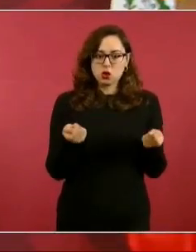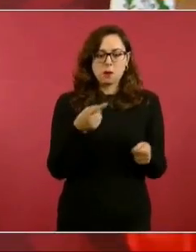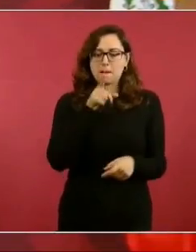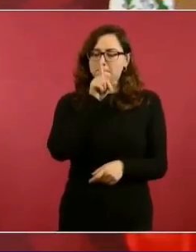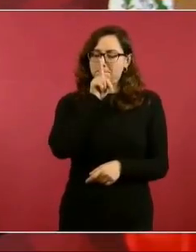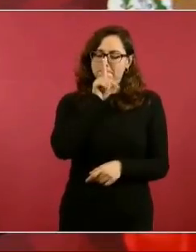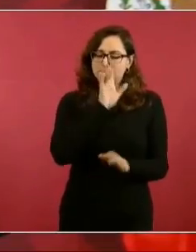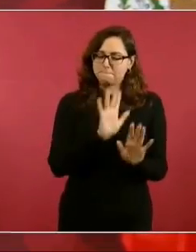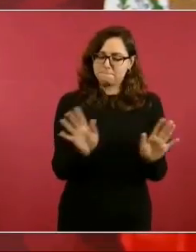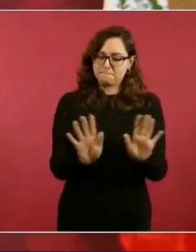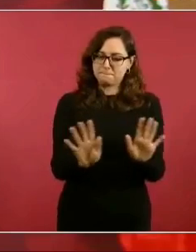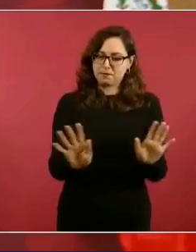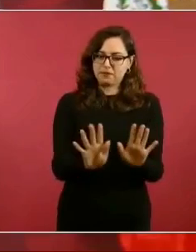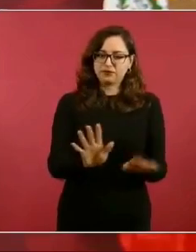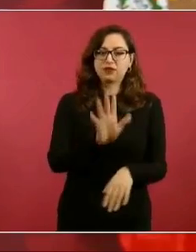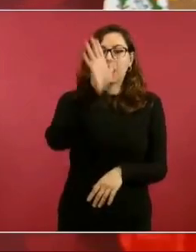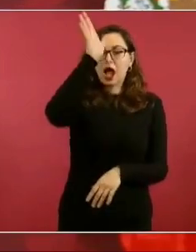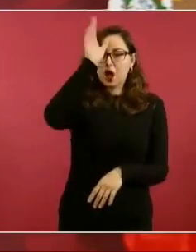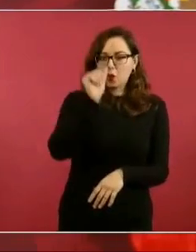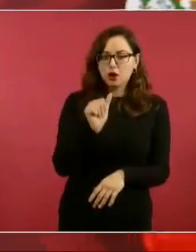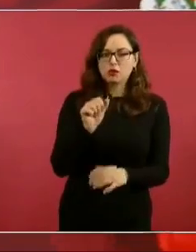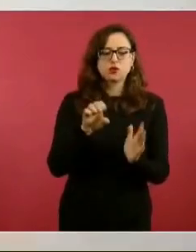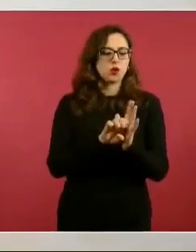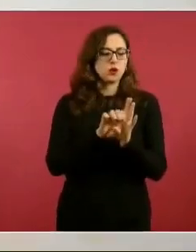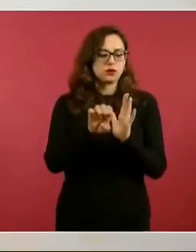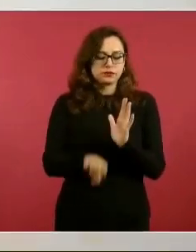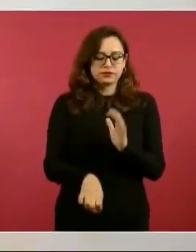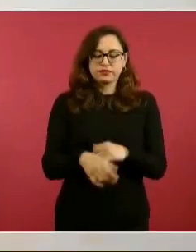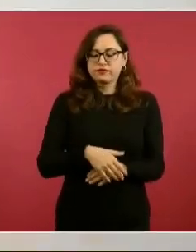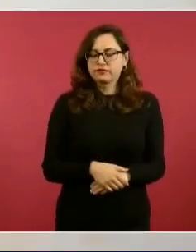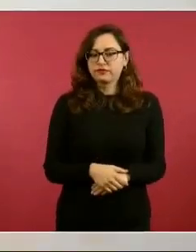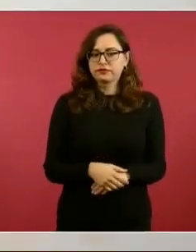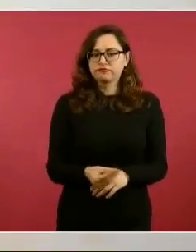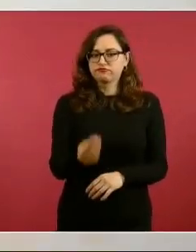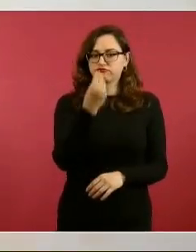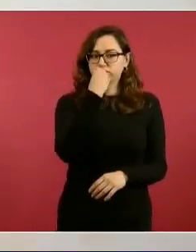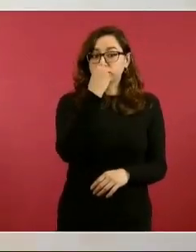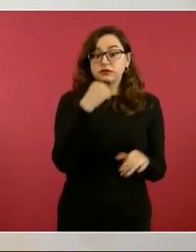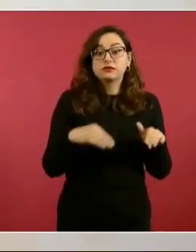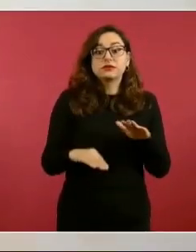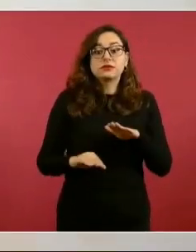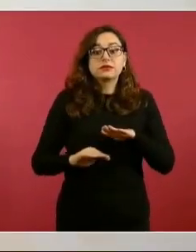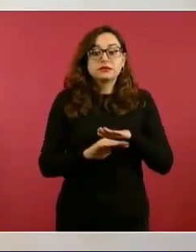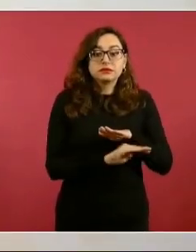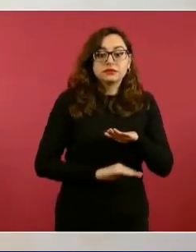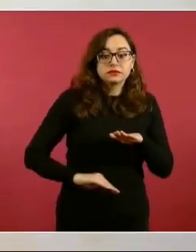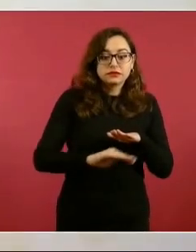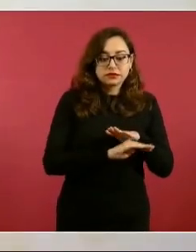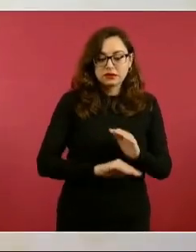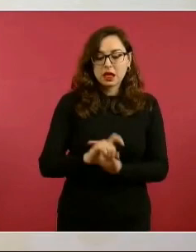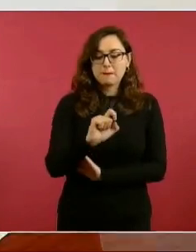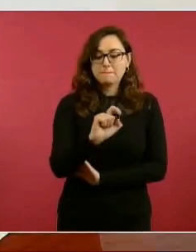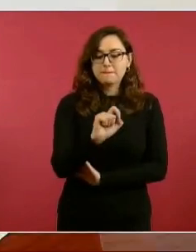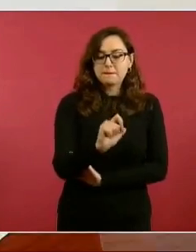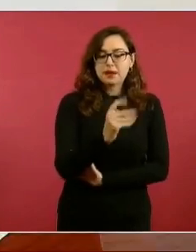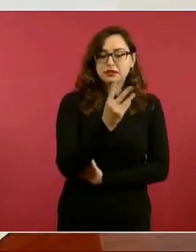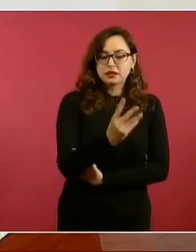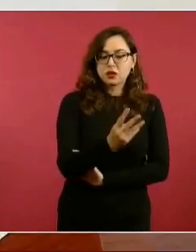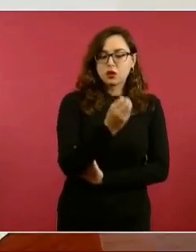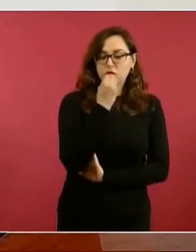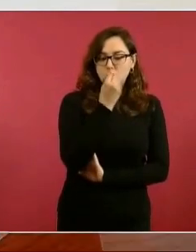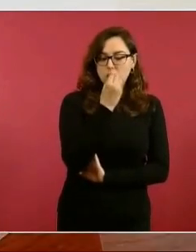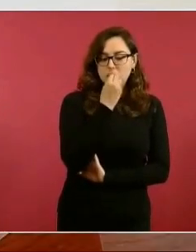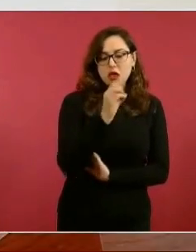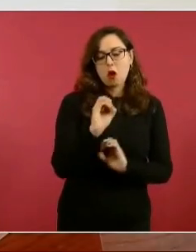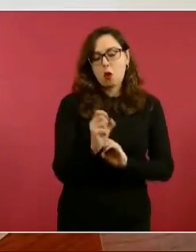se va a llegar a un acuerdo, es decir, esta canasta de 24 productos y si es posible